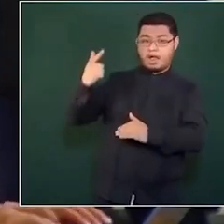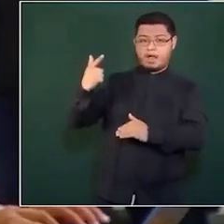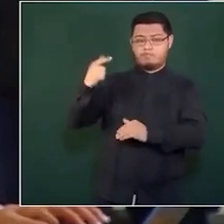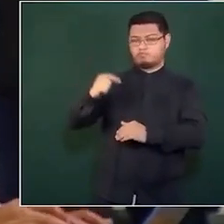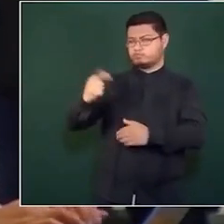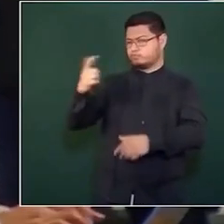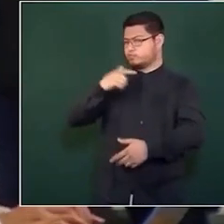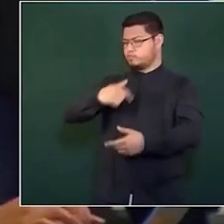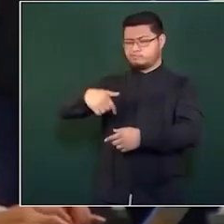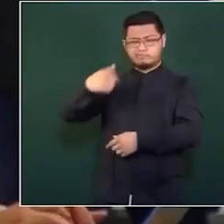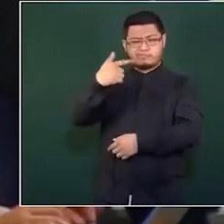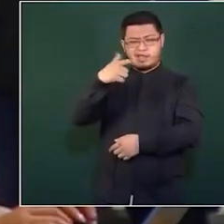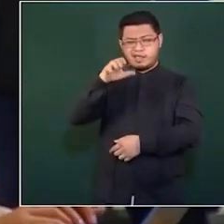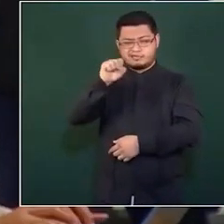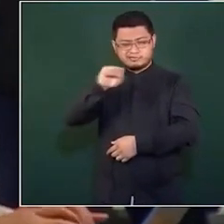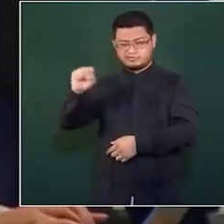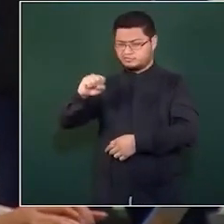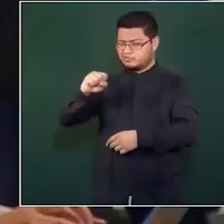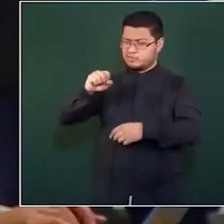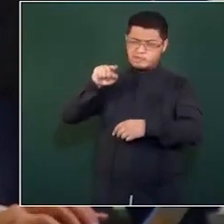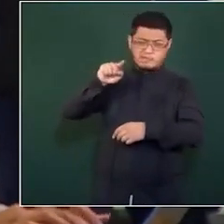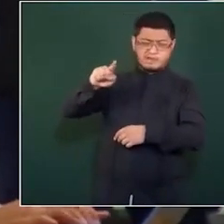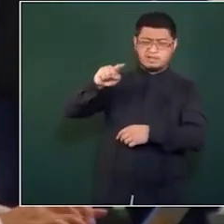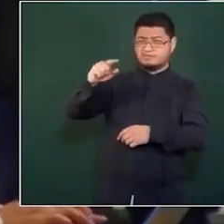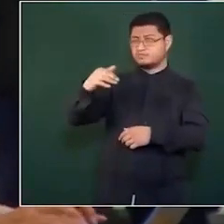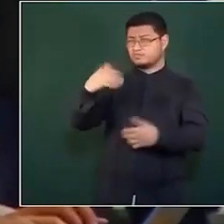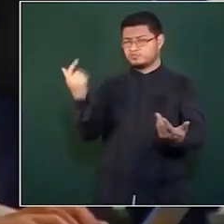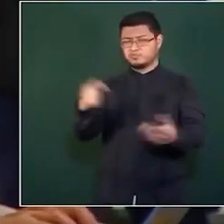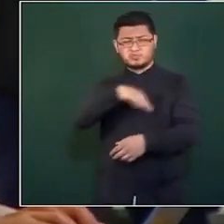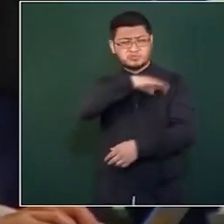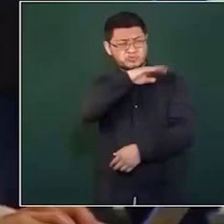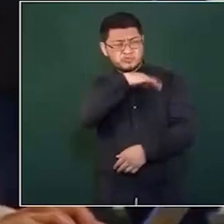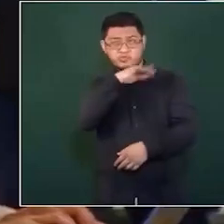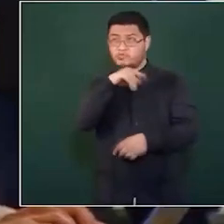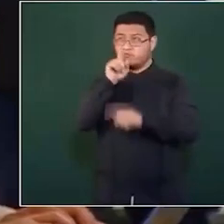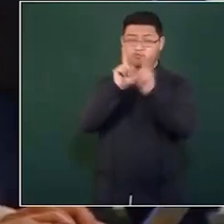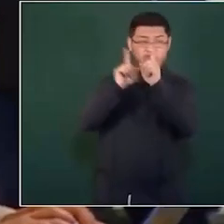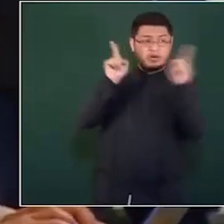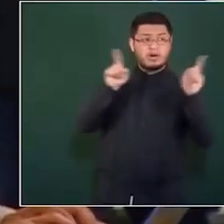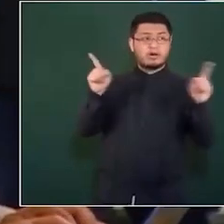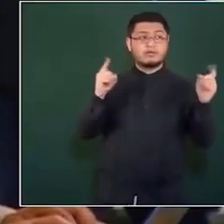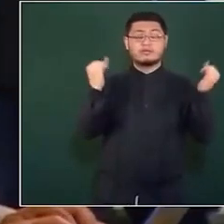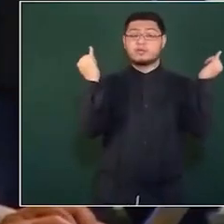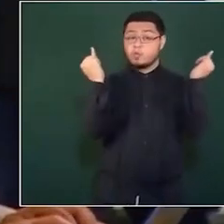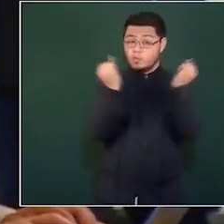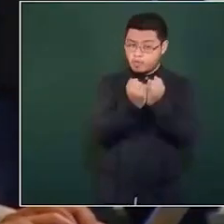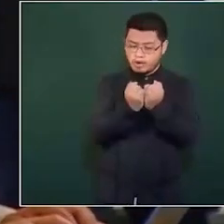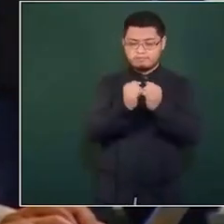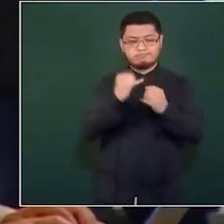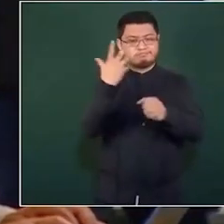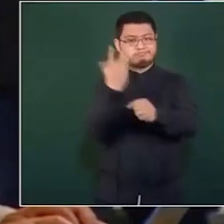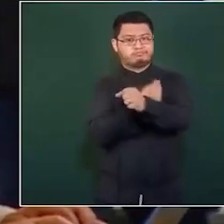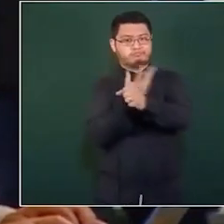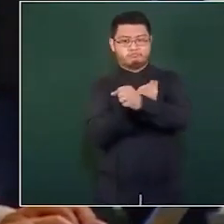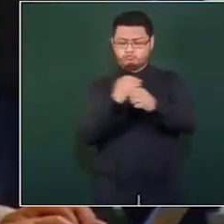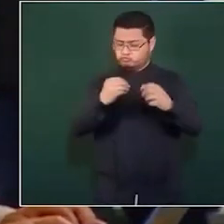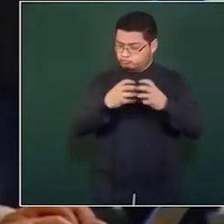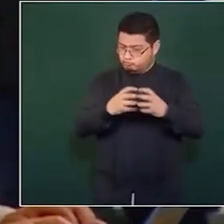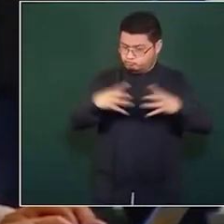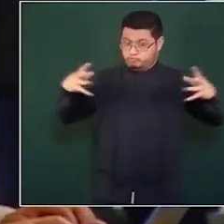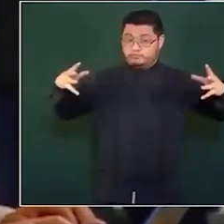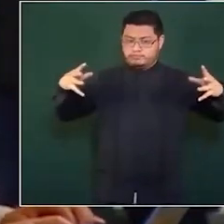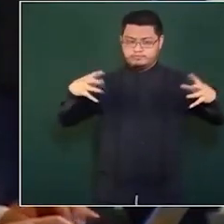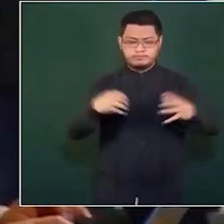aumentaría hasta un 54 por ciento el costo de la producción eléctrica. Esto debido fundamentalmente a un menor uso